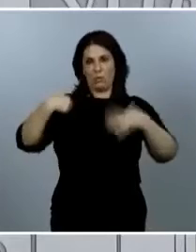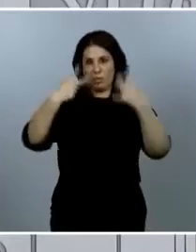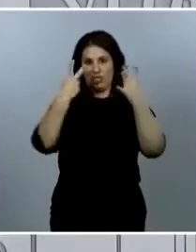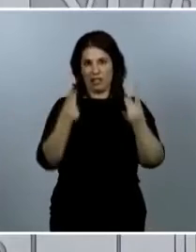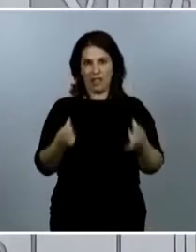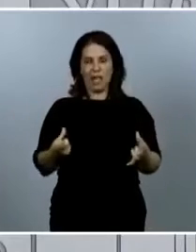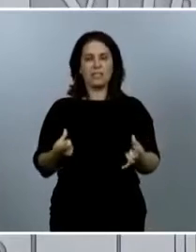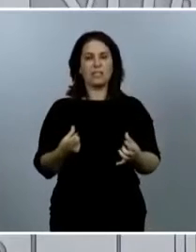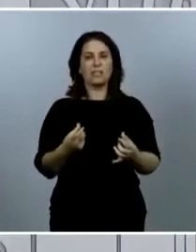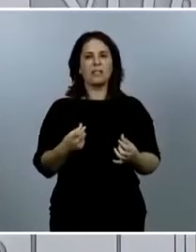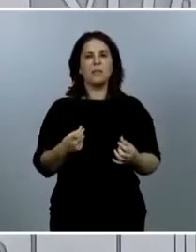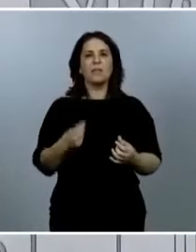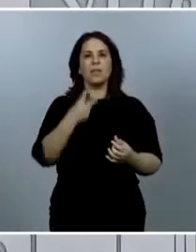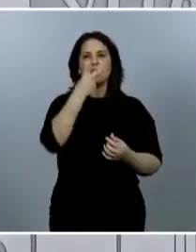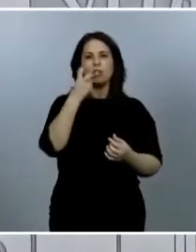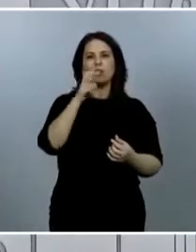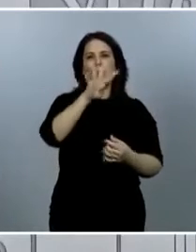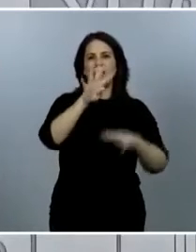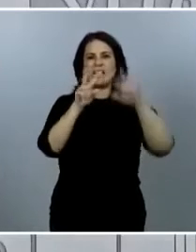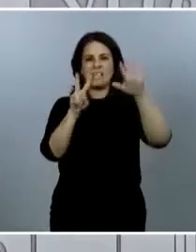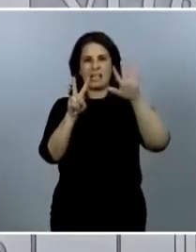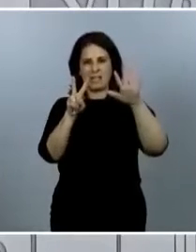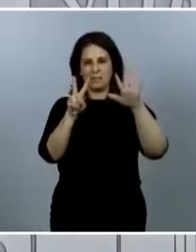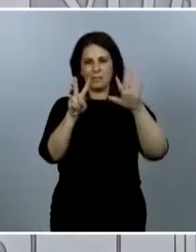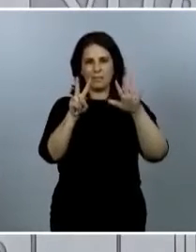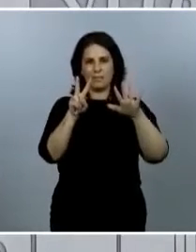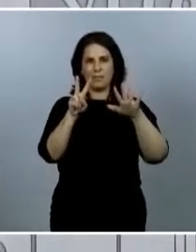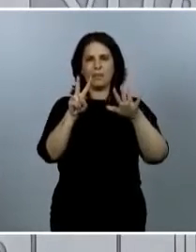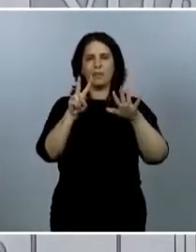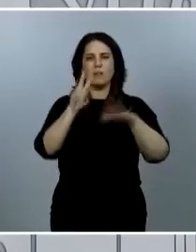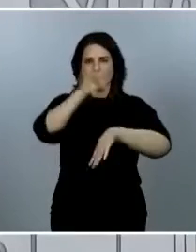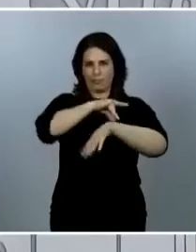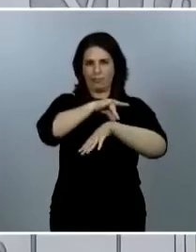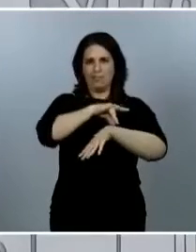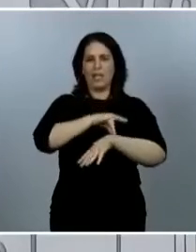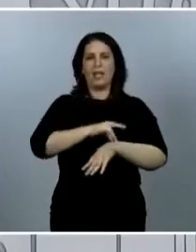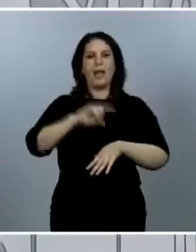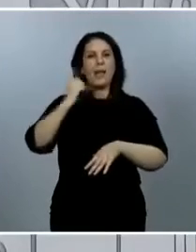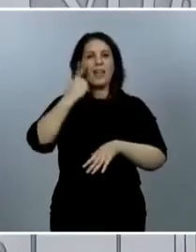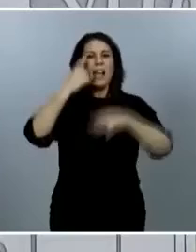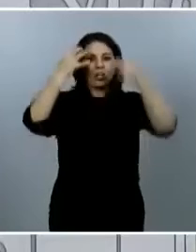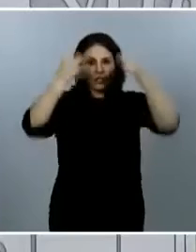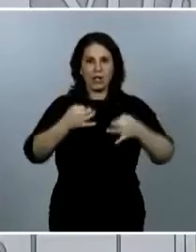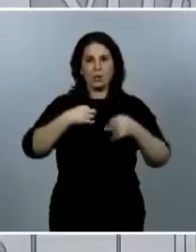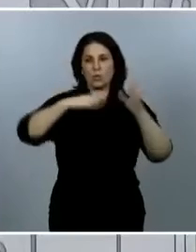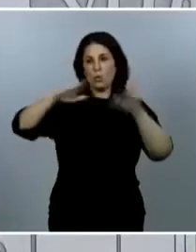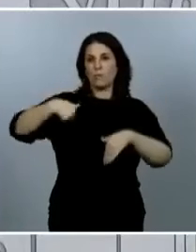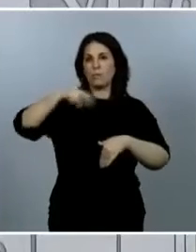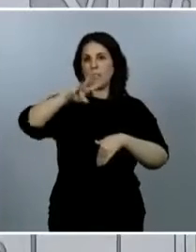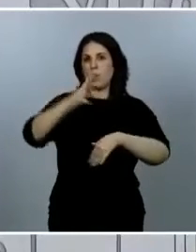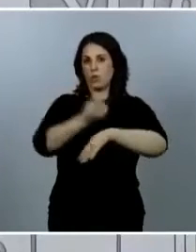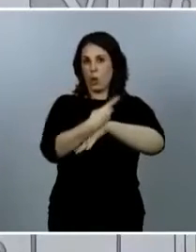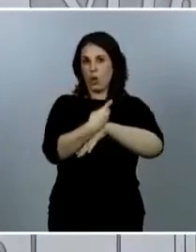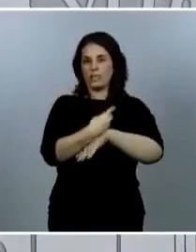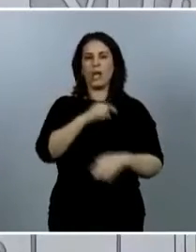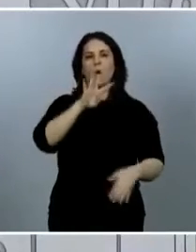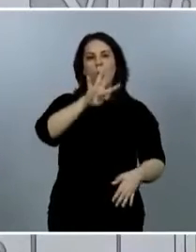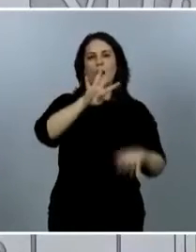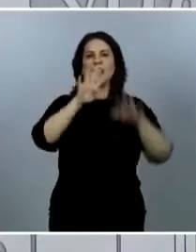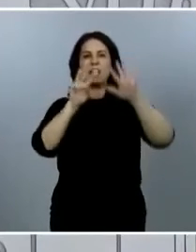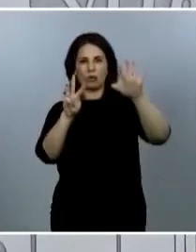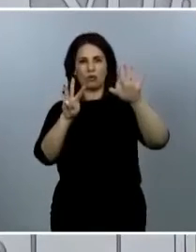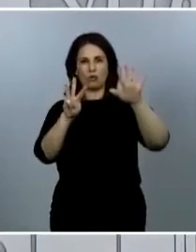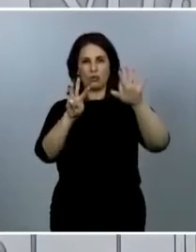247 casos. Diagnosticados en las últimas 24 horas han sido 48, de los cuales no